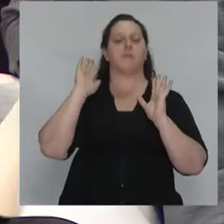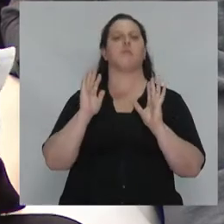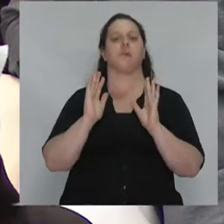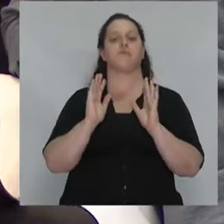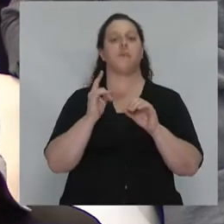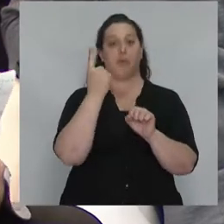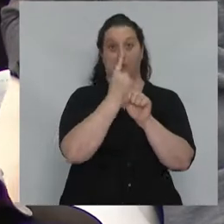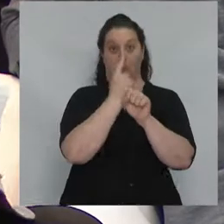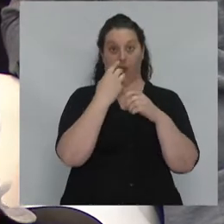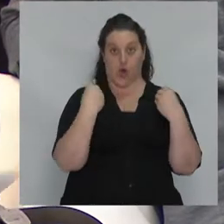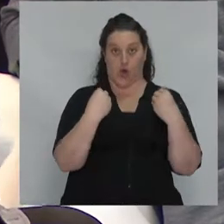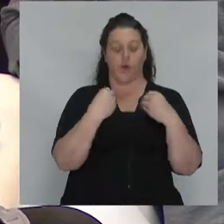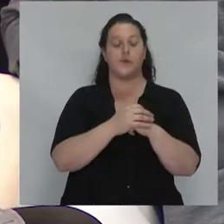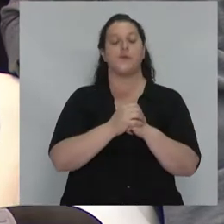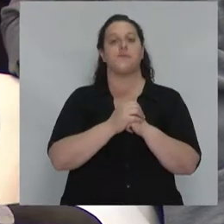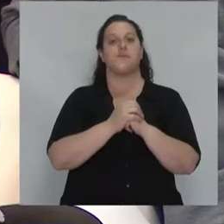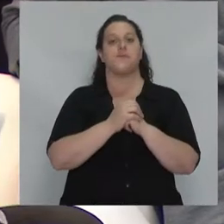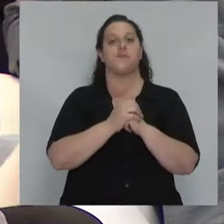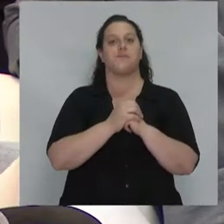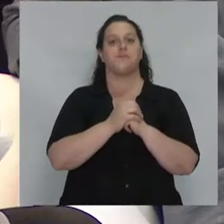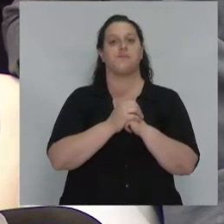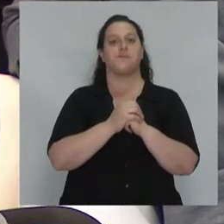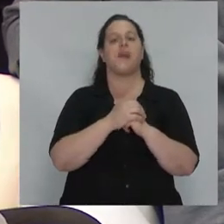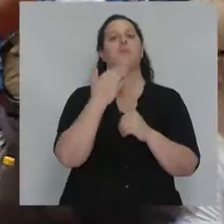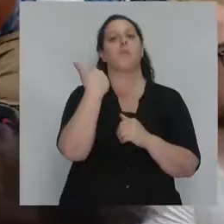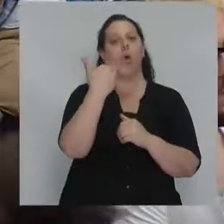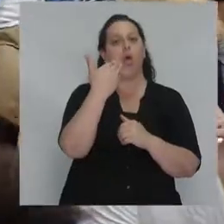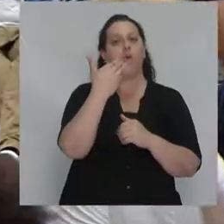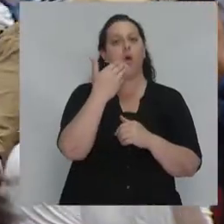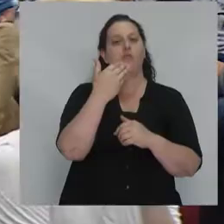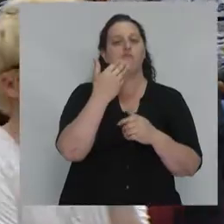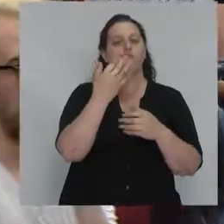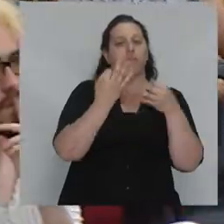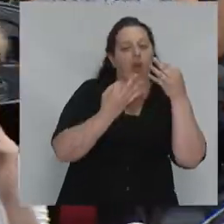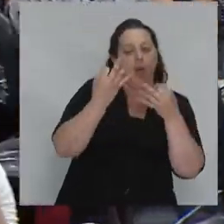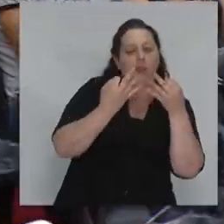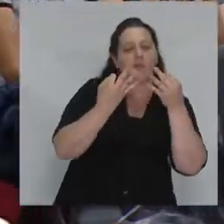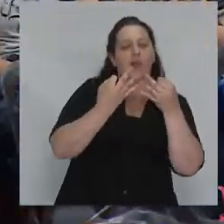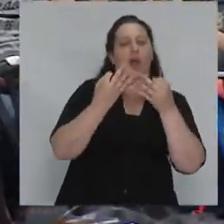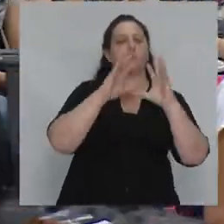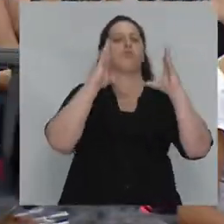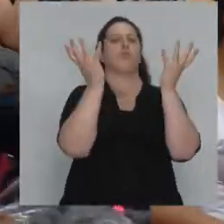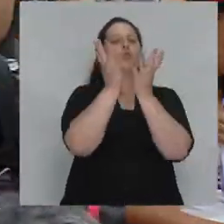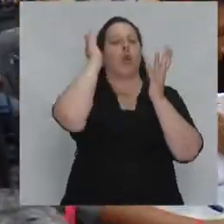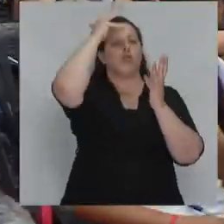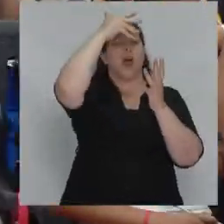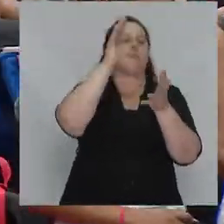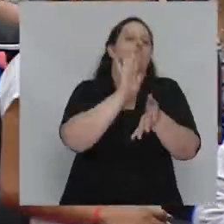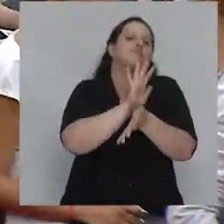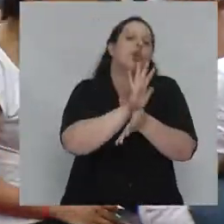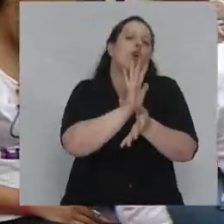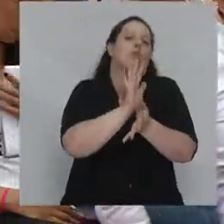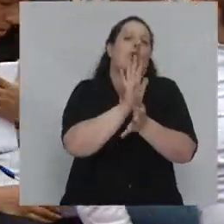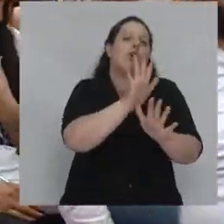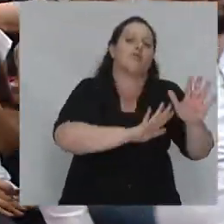en el primero se puede analizar el mundo Trump como un régimen